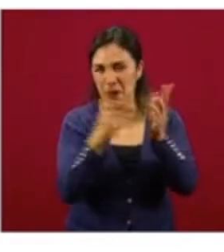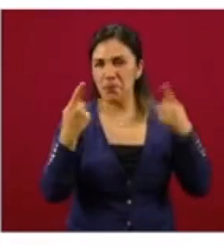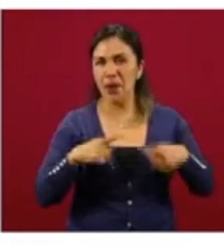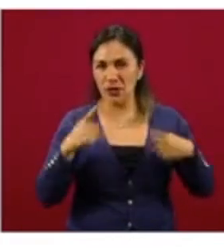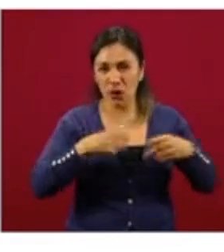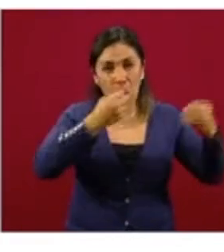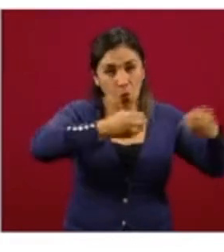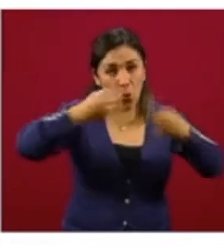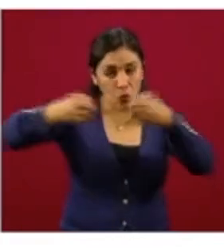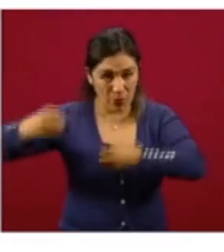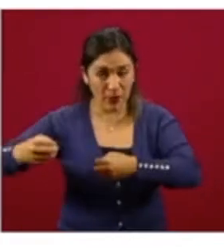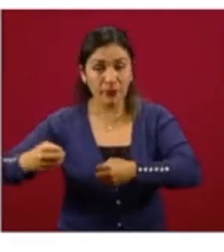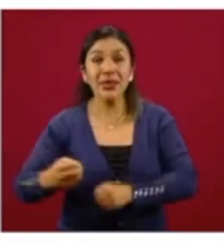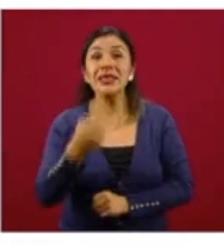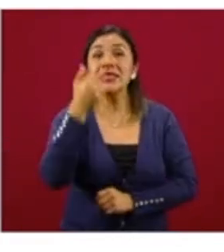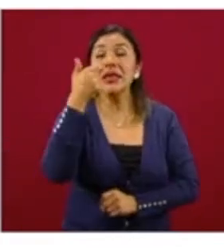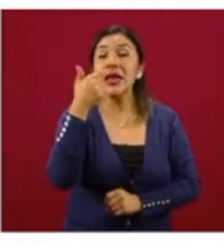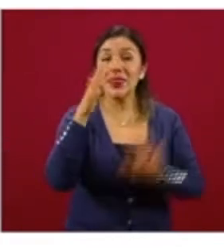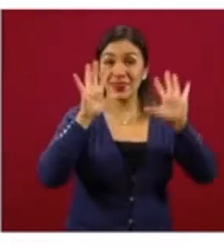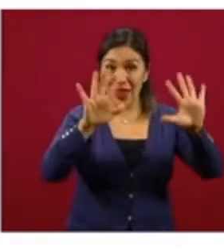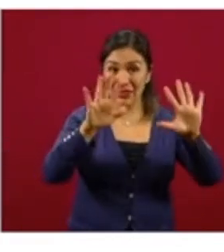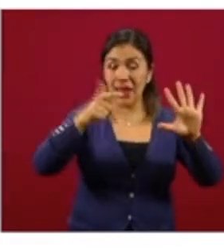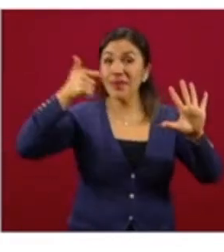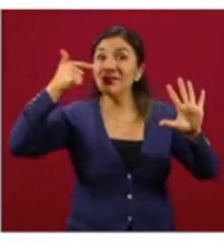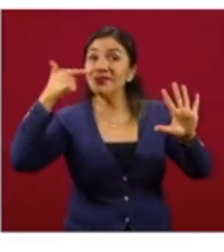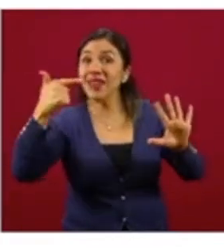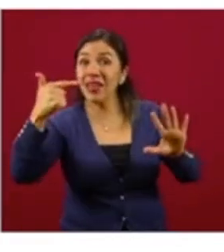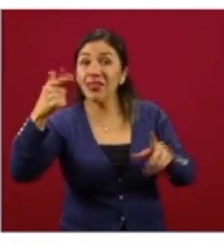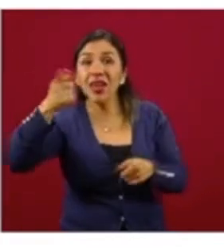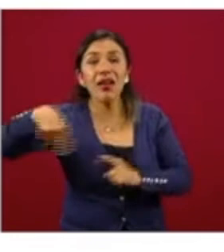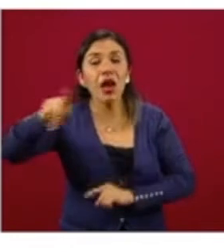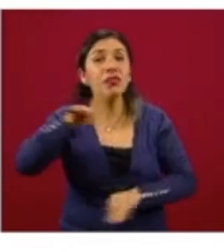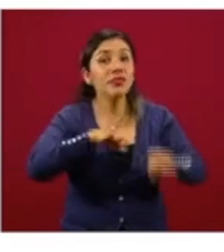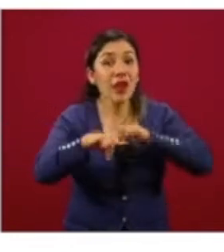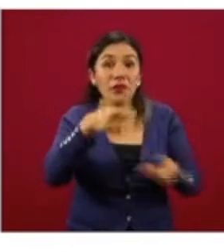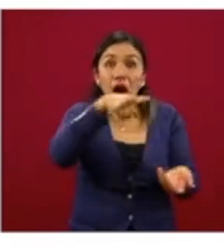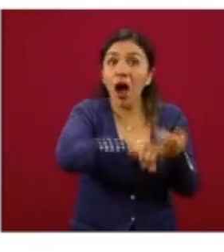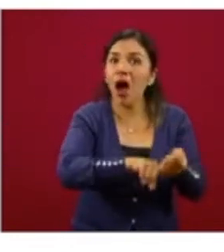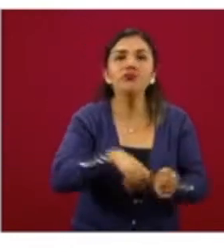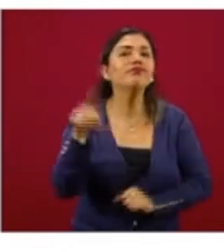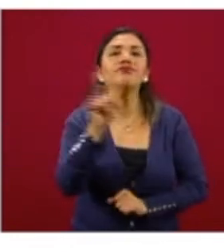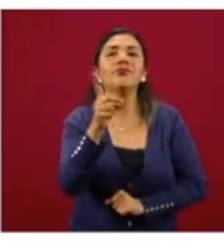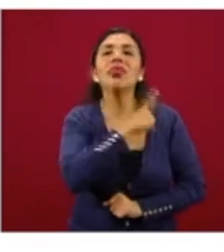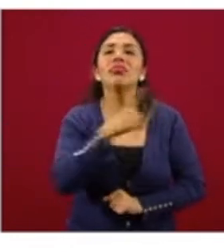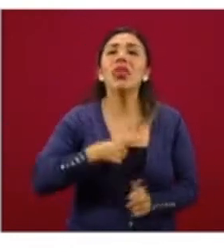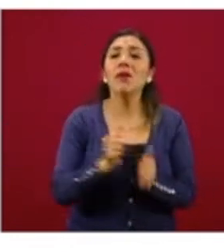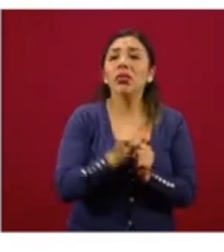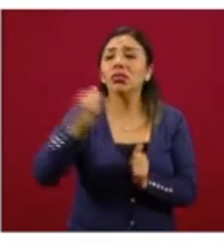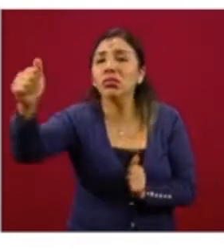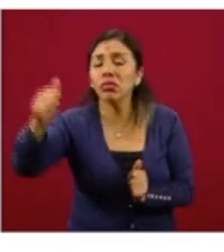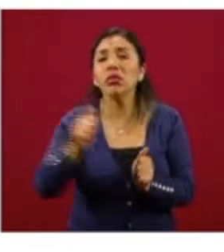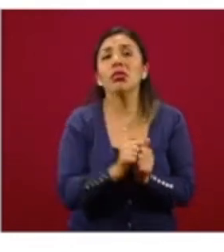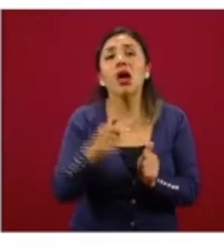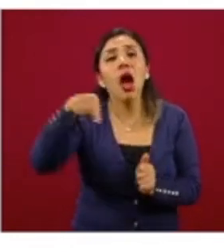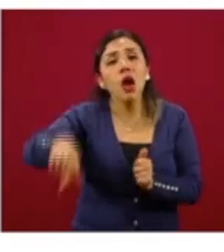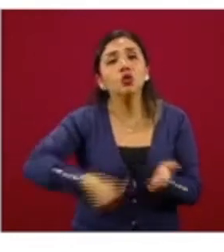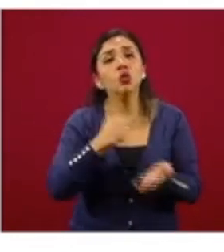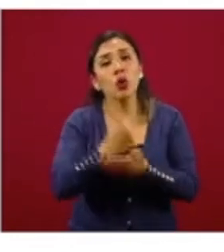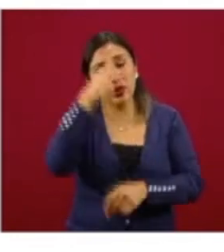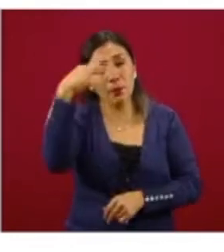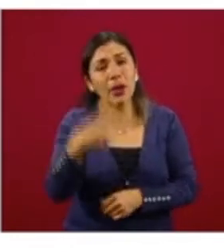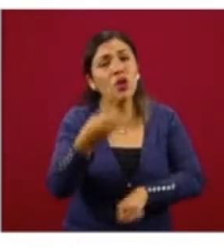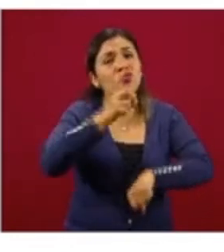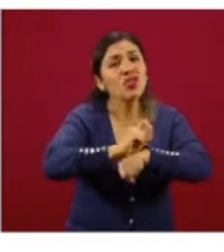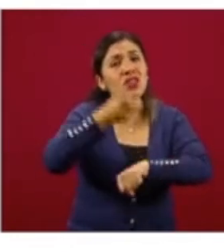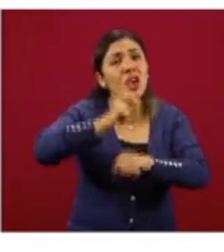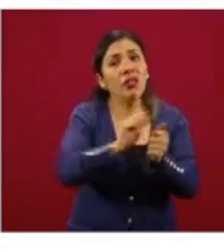personas ocupadas, siete de cada diez personas no trabajan ahí, sino que tienen que trasladarse aquí a la Ciudad de México todos los